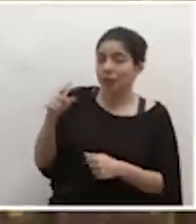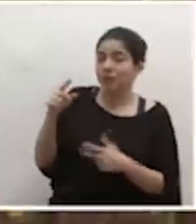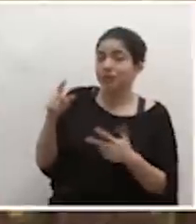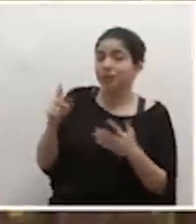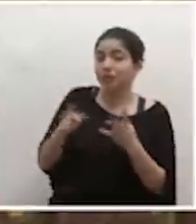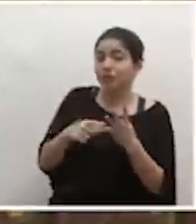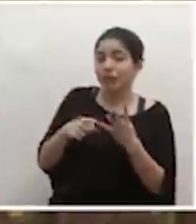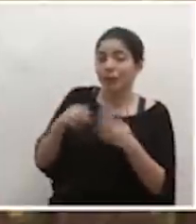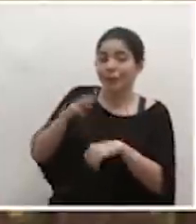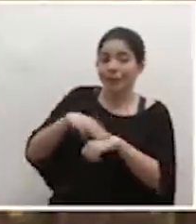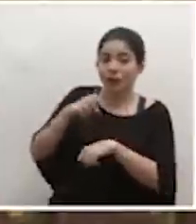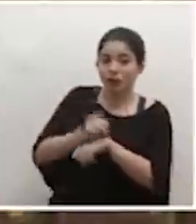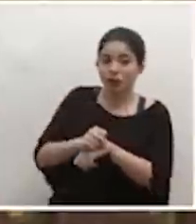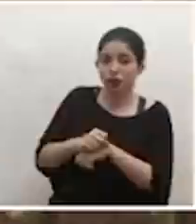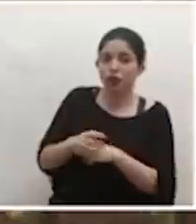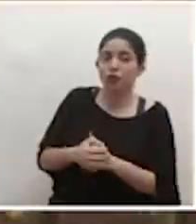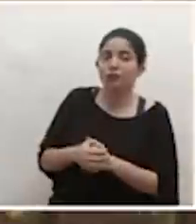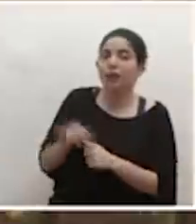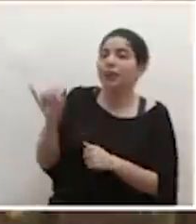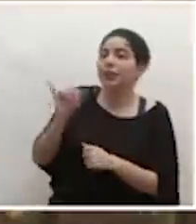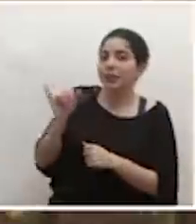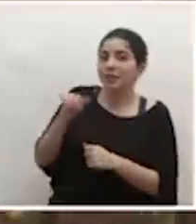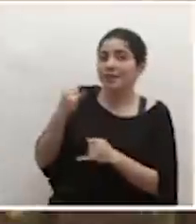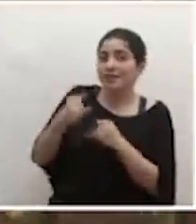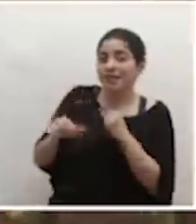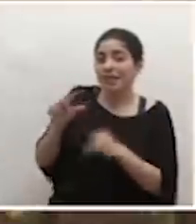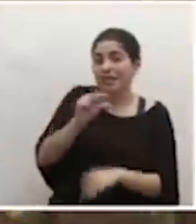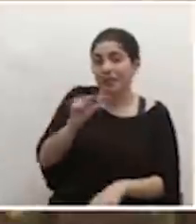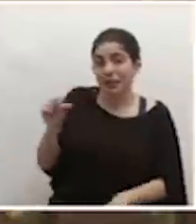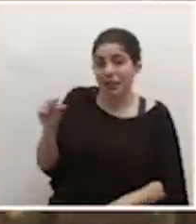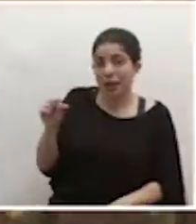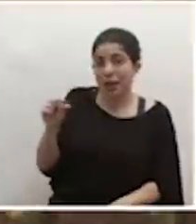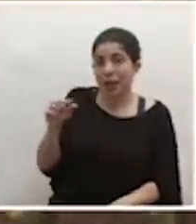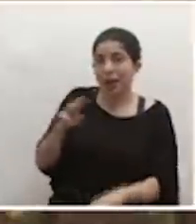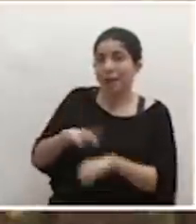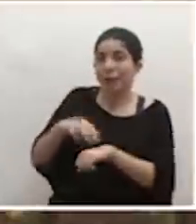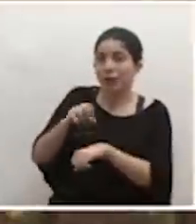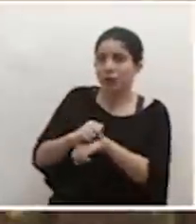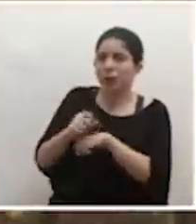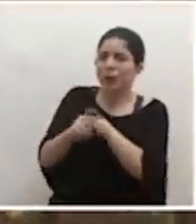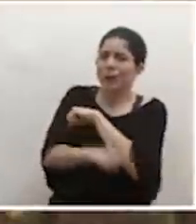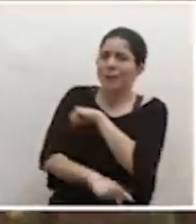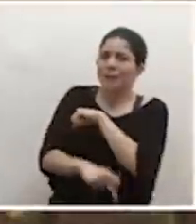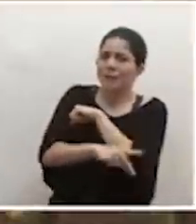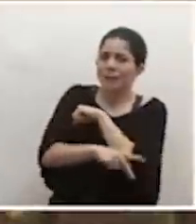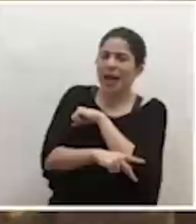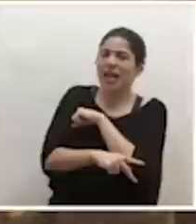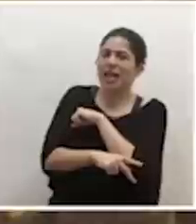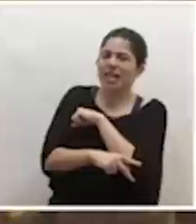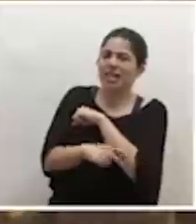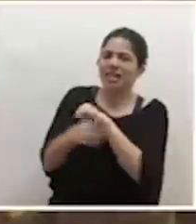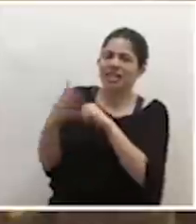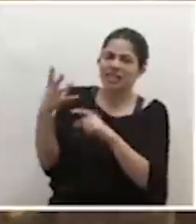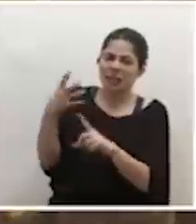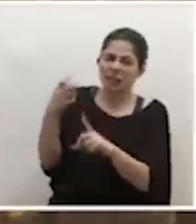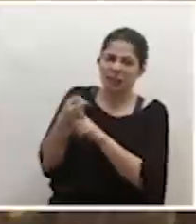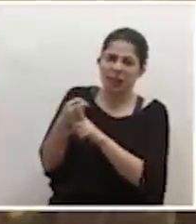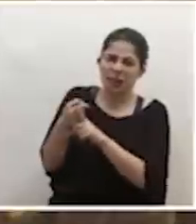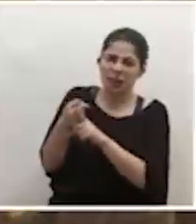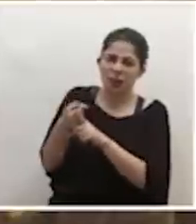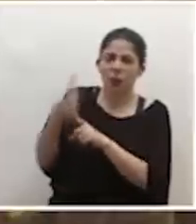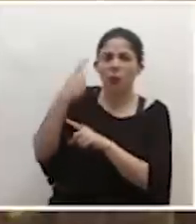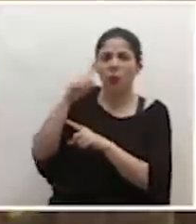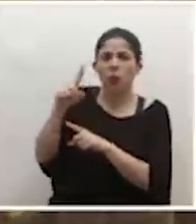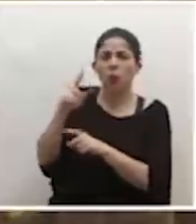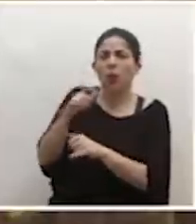don Michael Soto, también en el fin de semana, don Michael, el país se vio afectado e impactado por